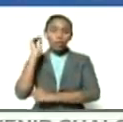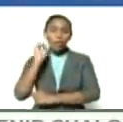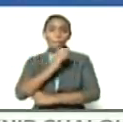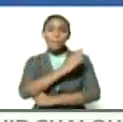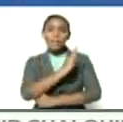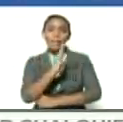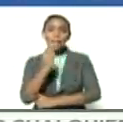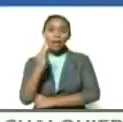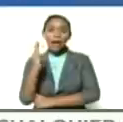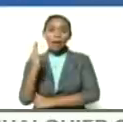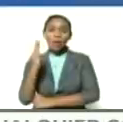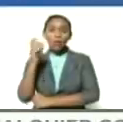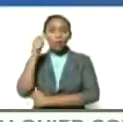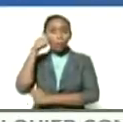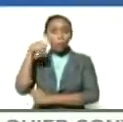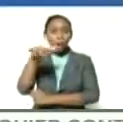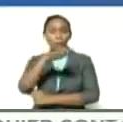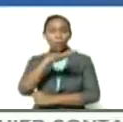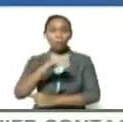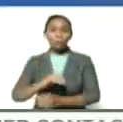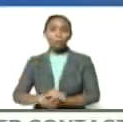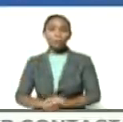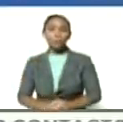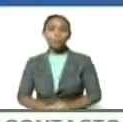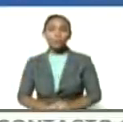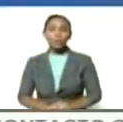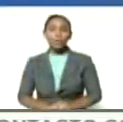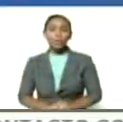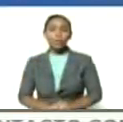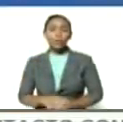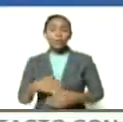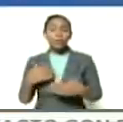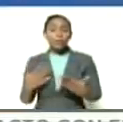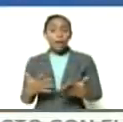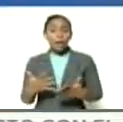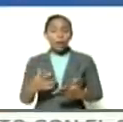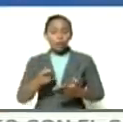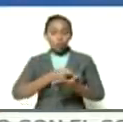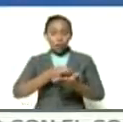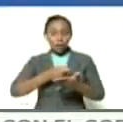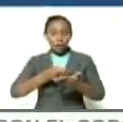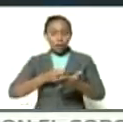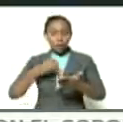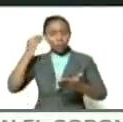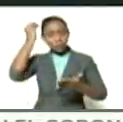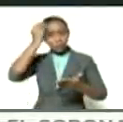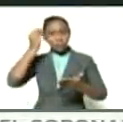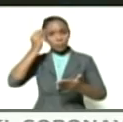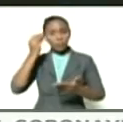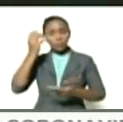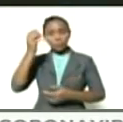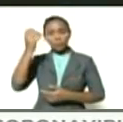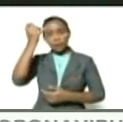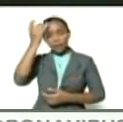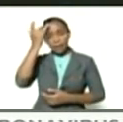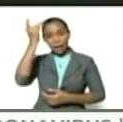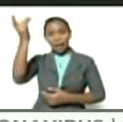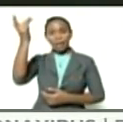bicentenario de los pueblos de los escritores pensadores intelectuales